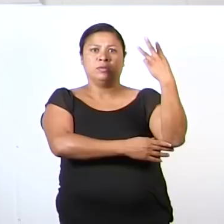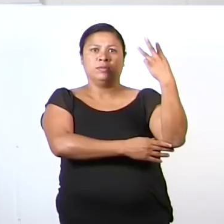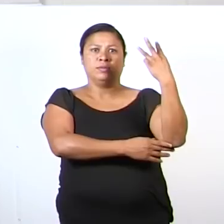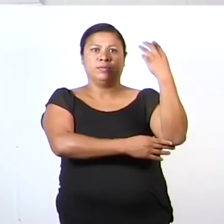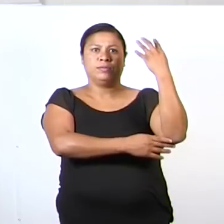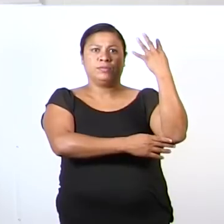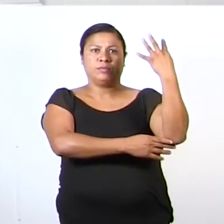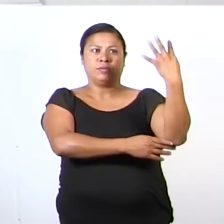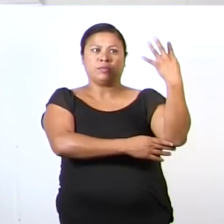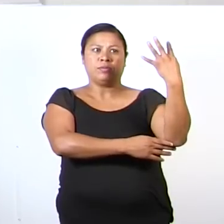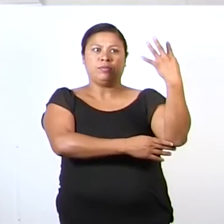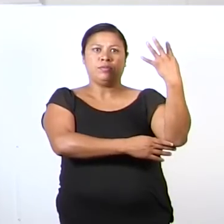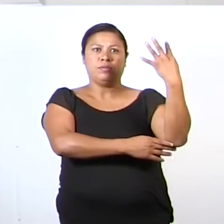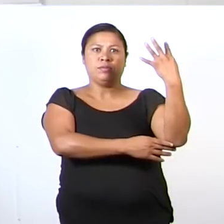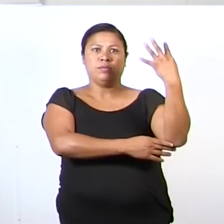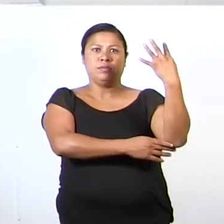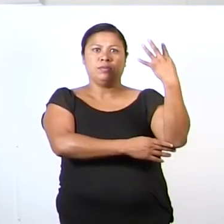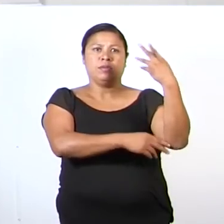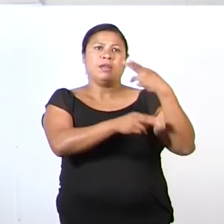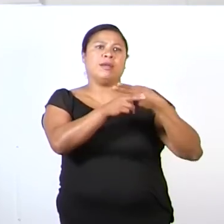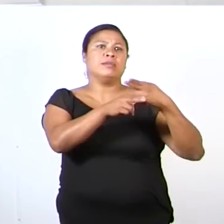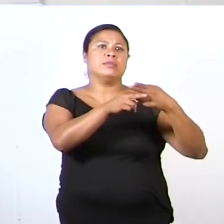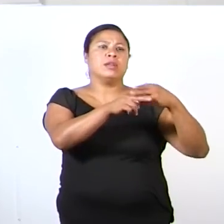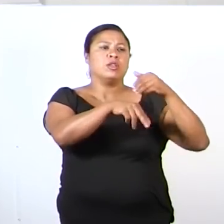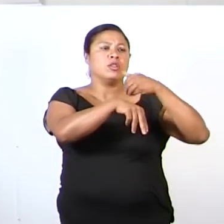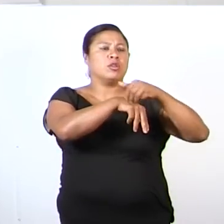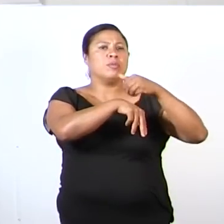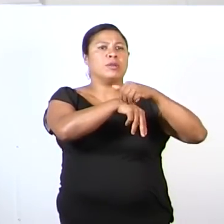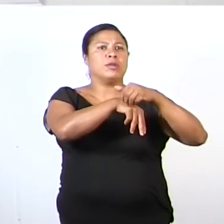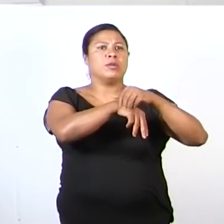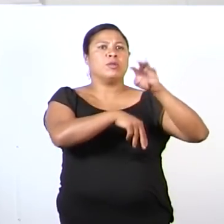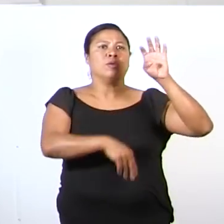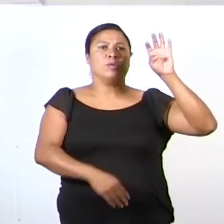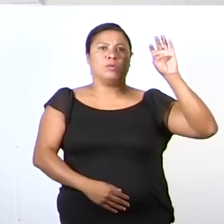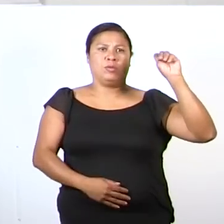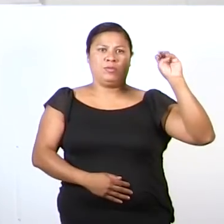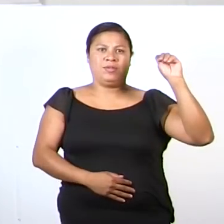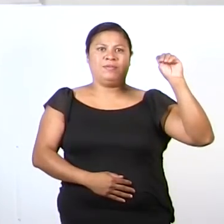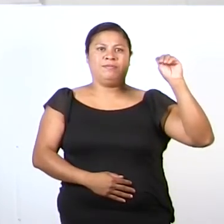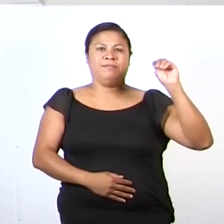cuatro. Así, hasta llegar al número nueve.